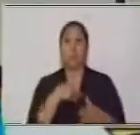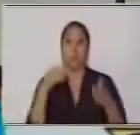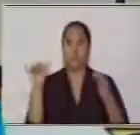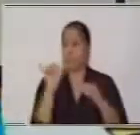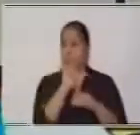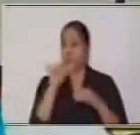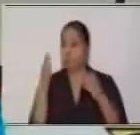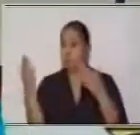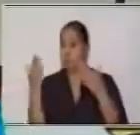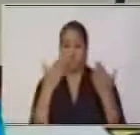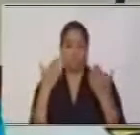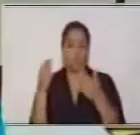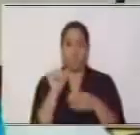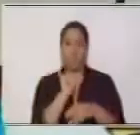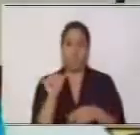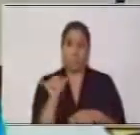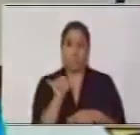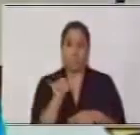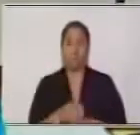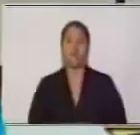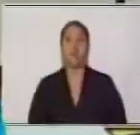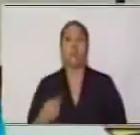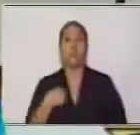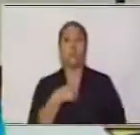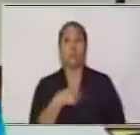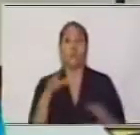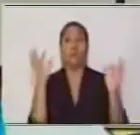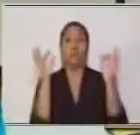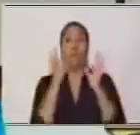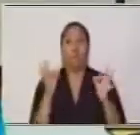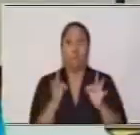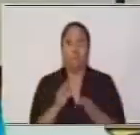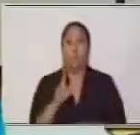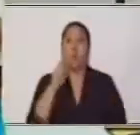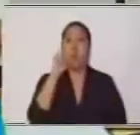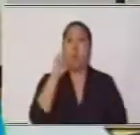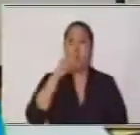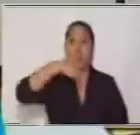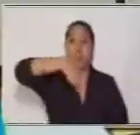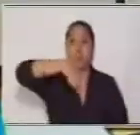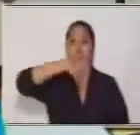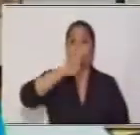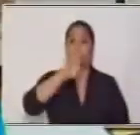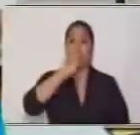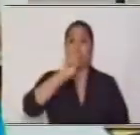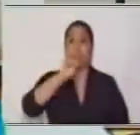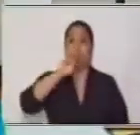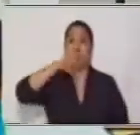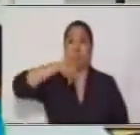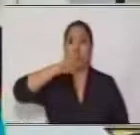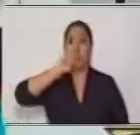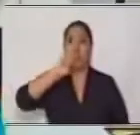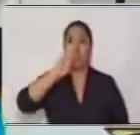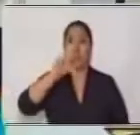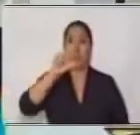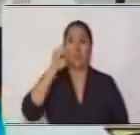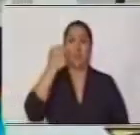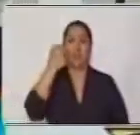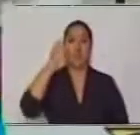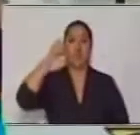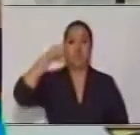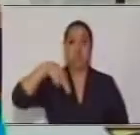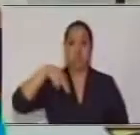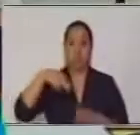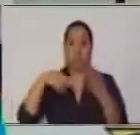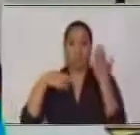razones, estamos formando una proporción. De manera que, para que se te haga más